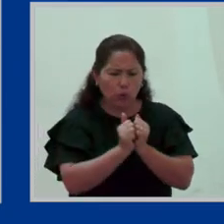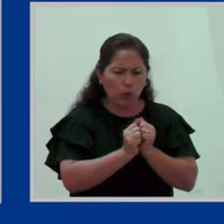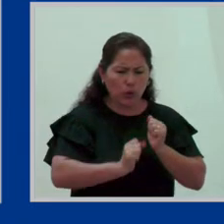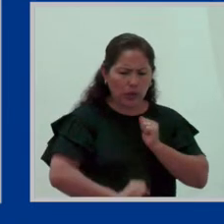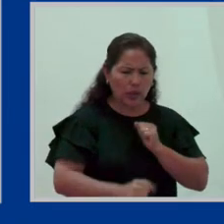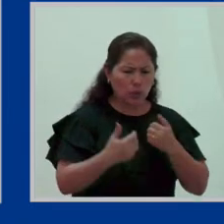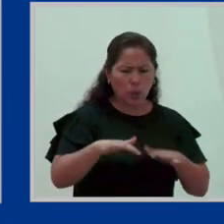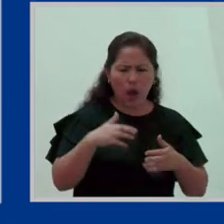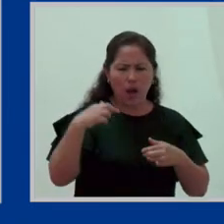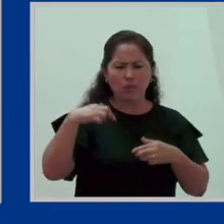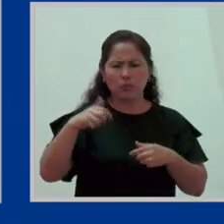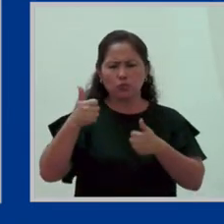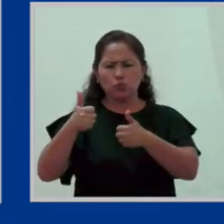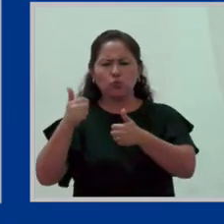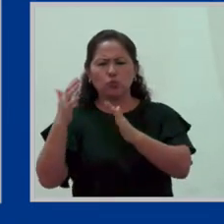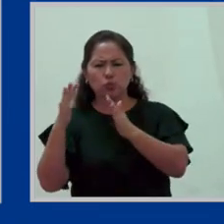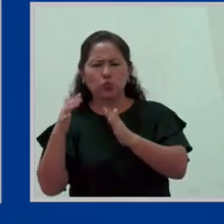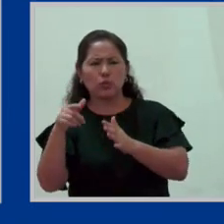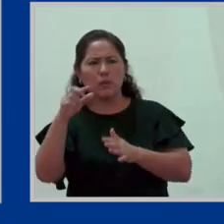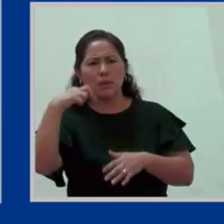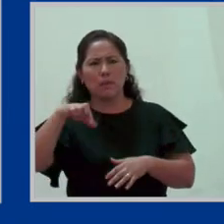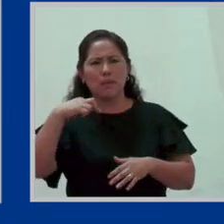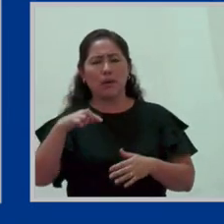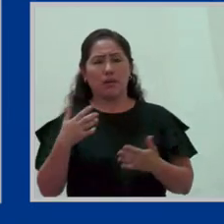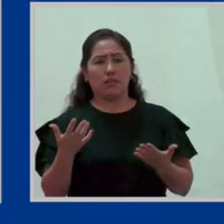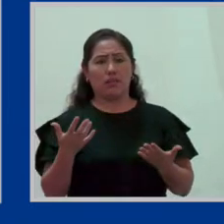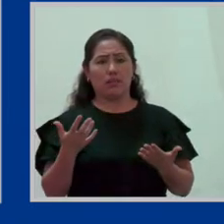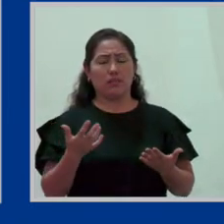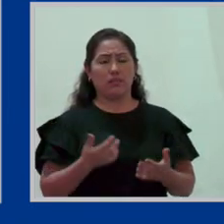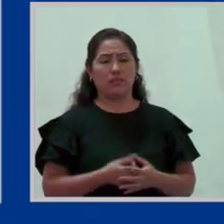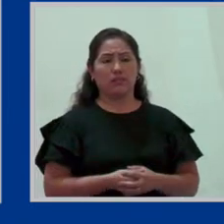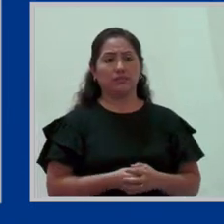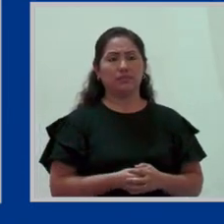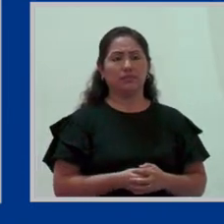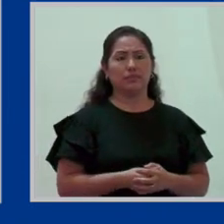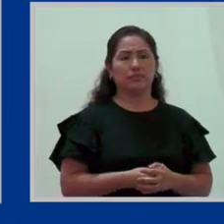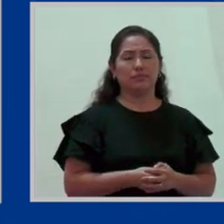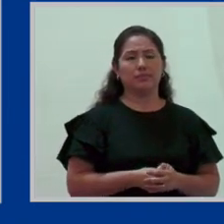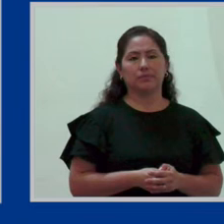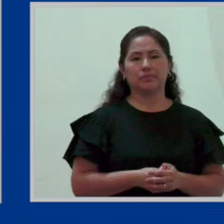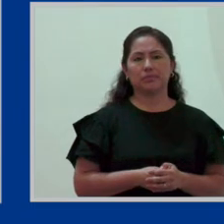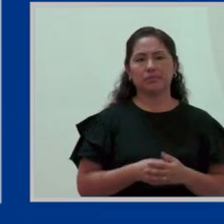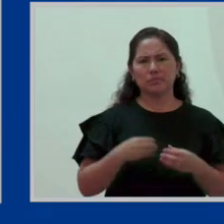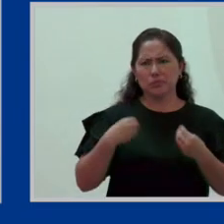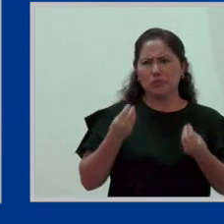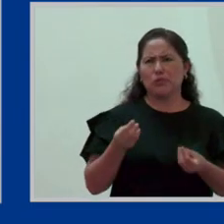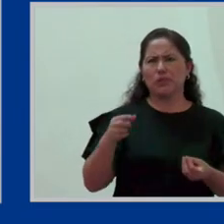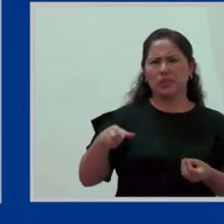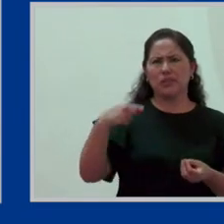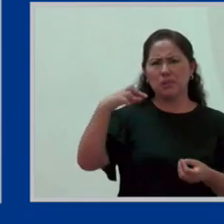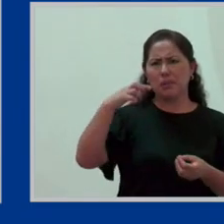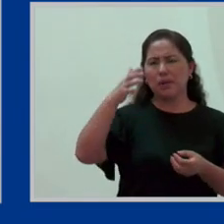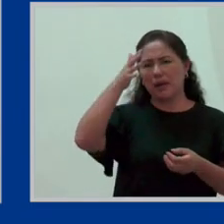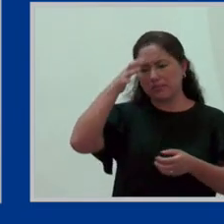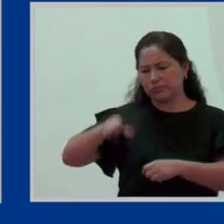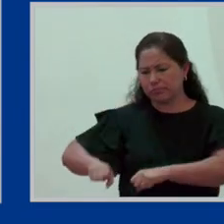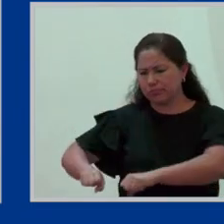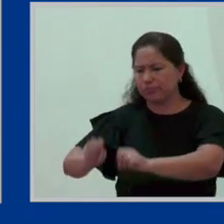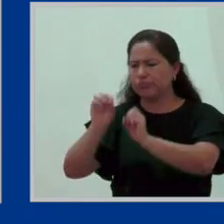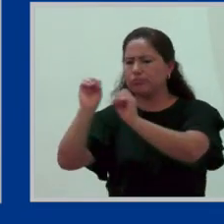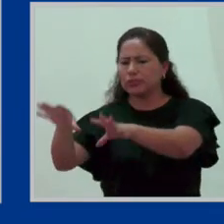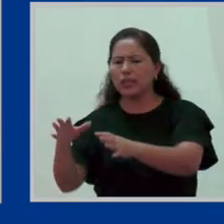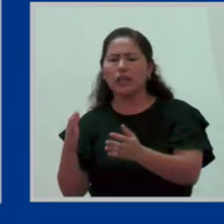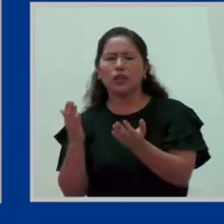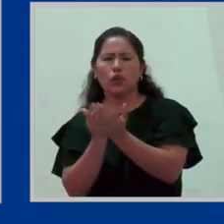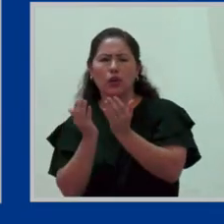niño. En más grandes, para ser aplaudido como papá. Un papá que va y recoge a los niños del colegio. Un